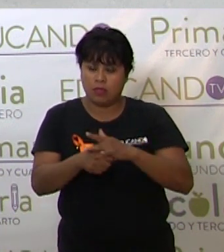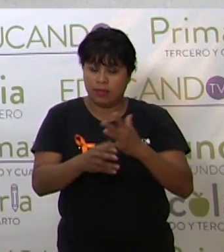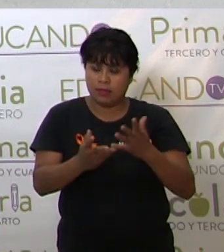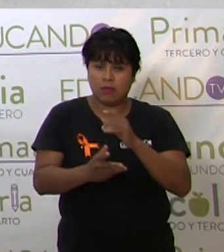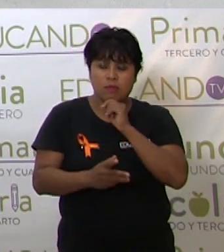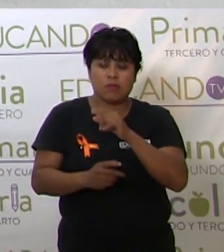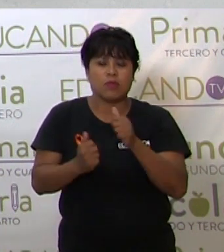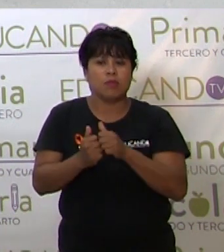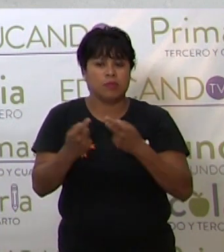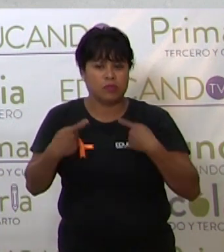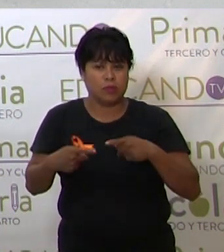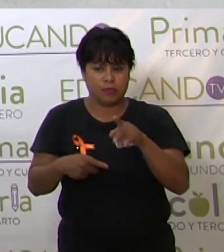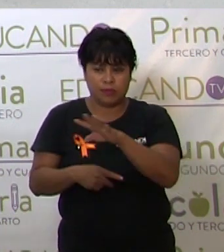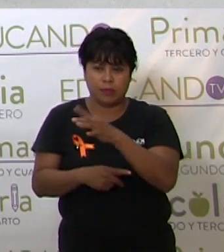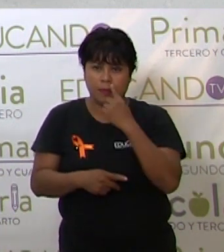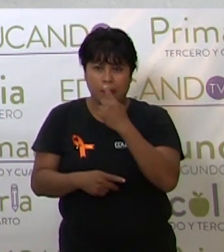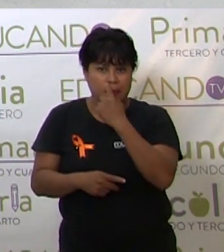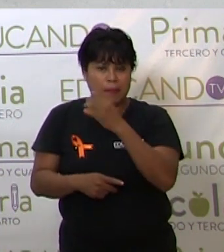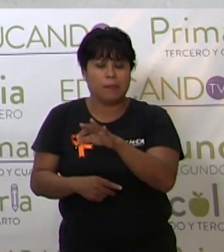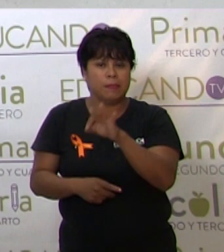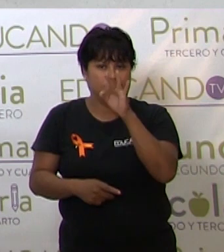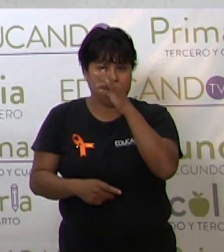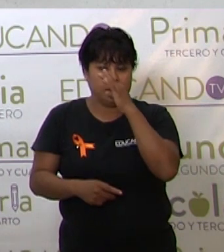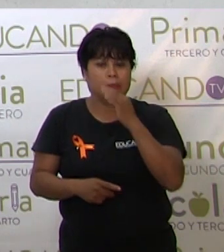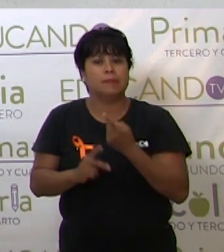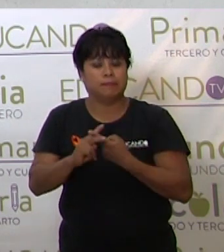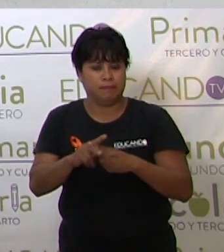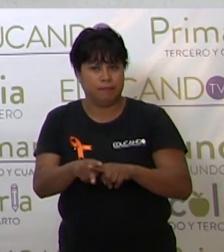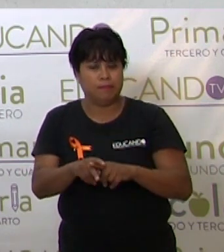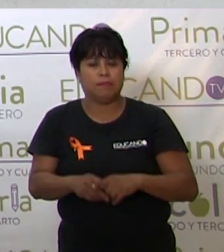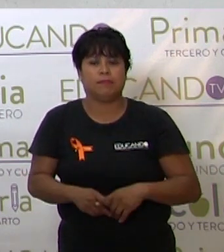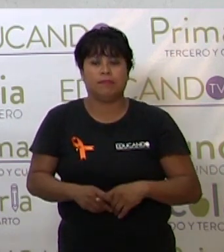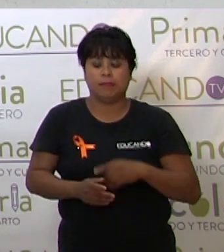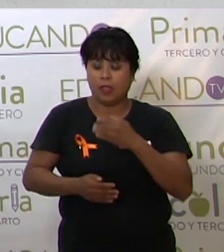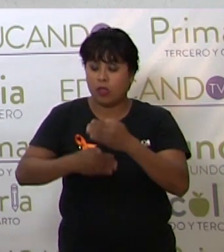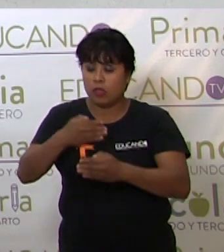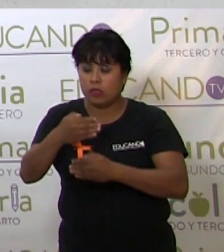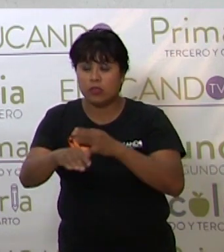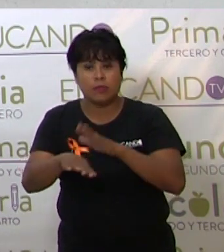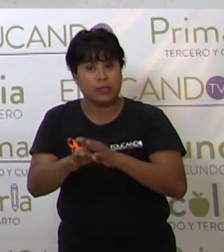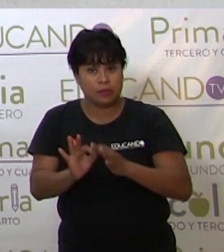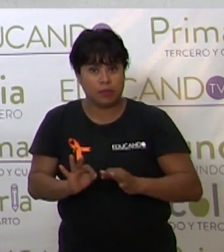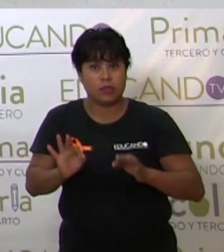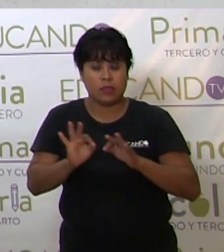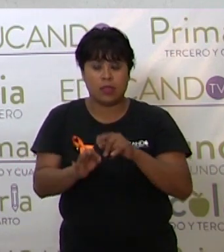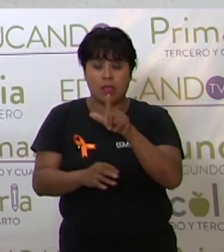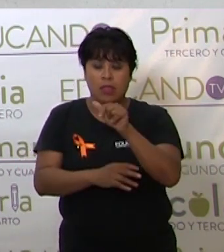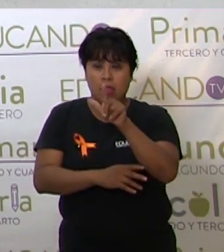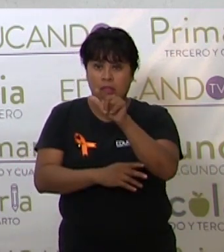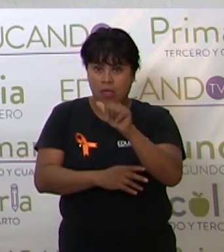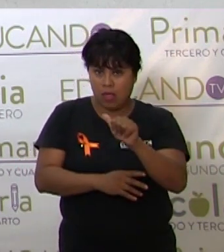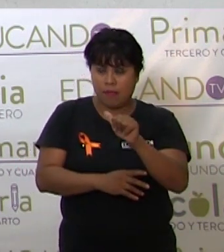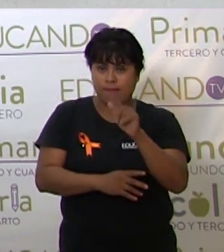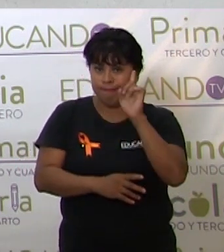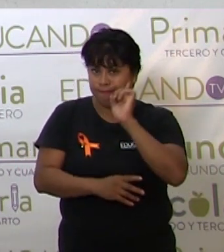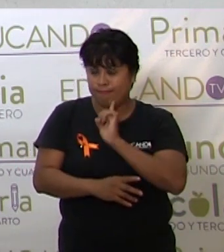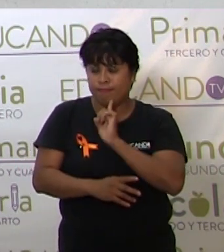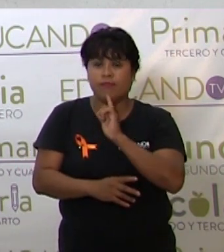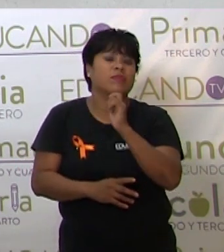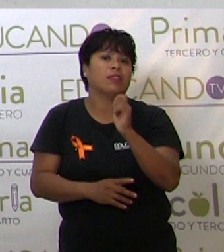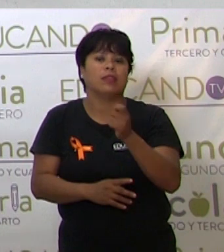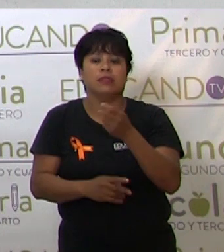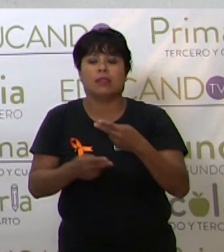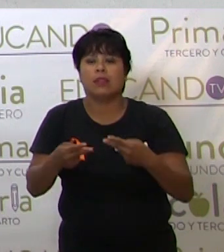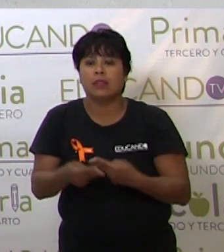personaje que ustedes eligieron. entonces dice así, los acontecimientos más importantes de Lila Downs fue que